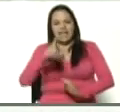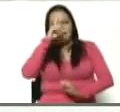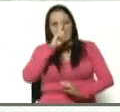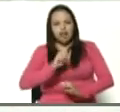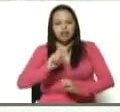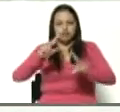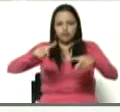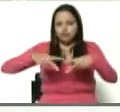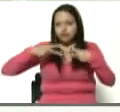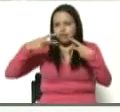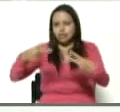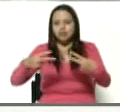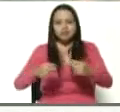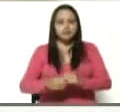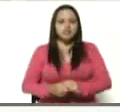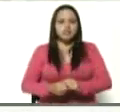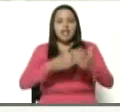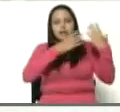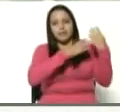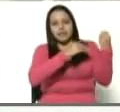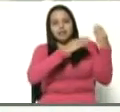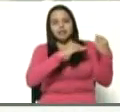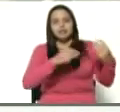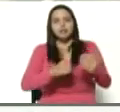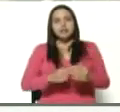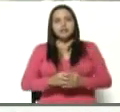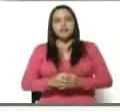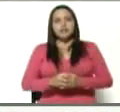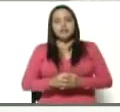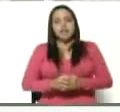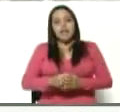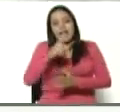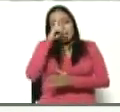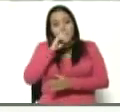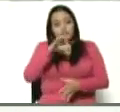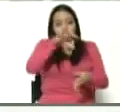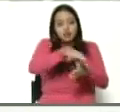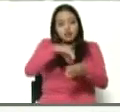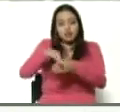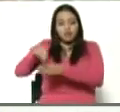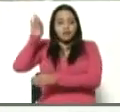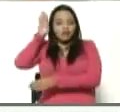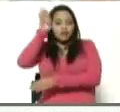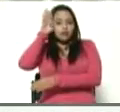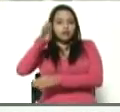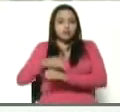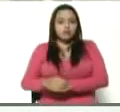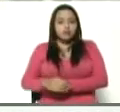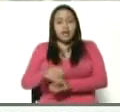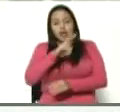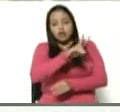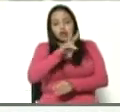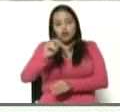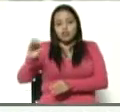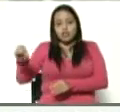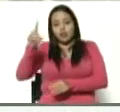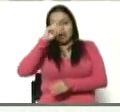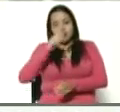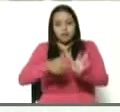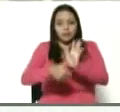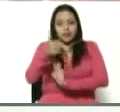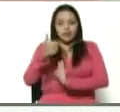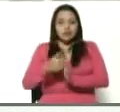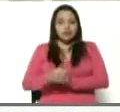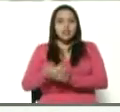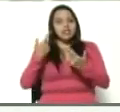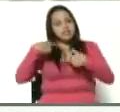recuperación, de la esperanza, el año de sembrar el futuro, para 200 años más, si